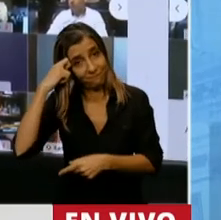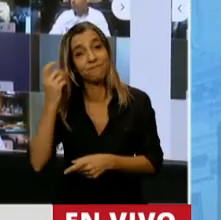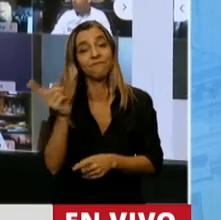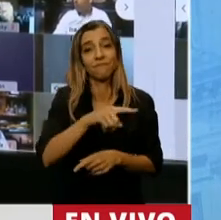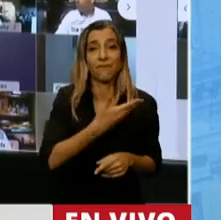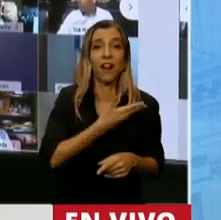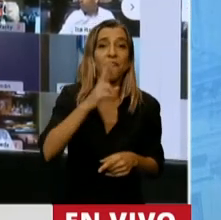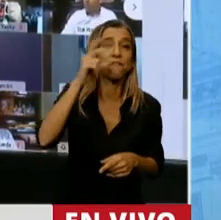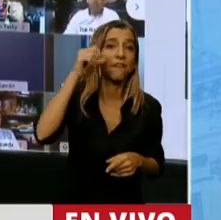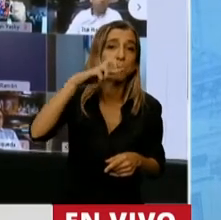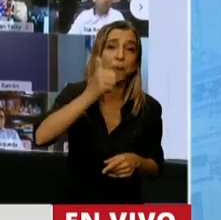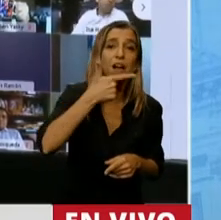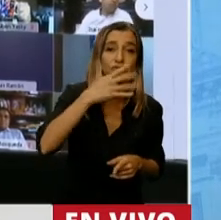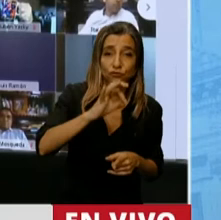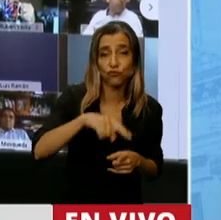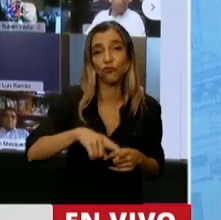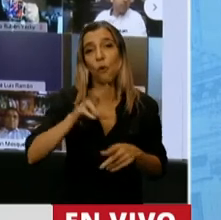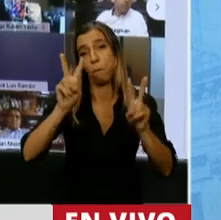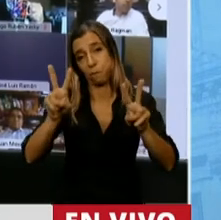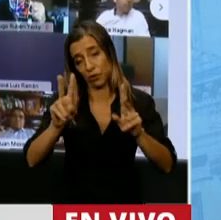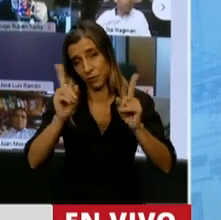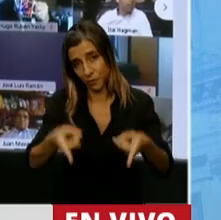frepacistas y peronistas.